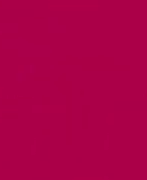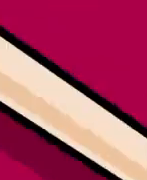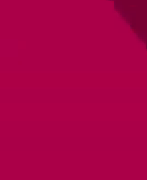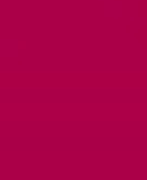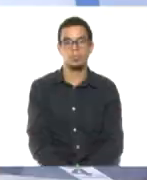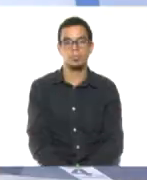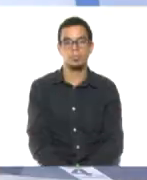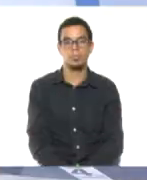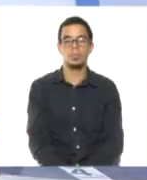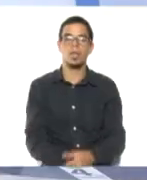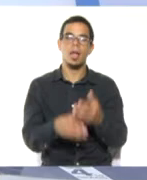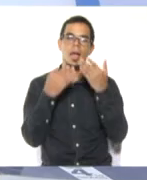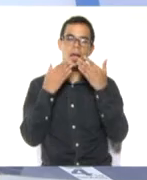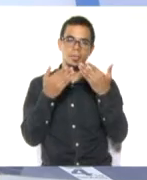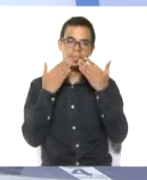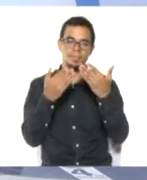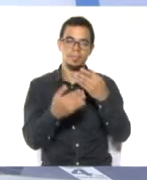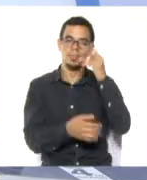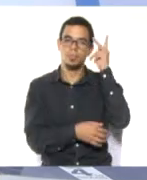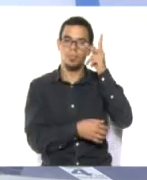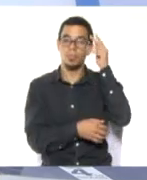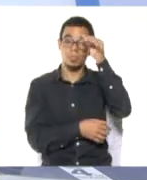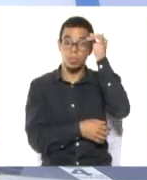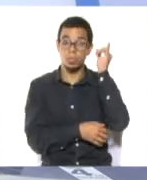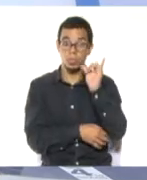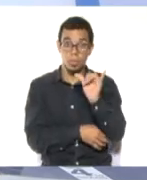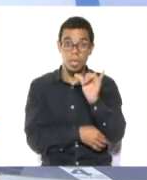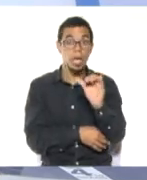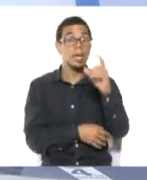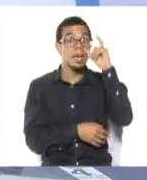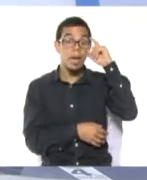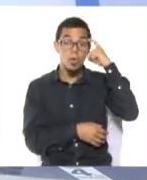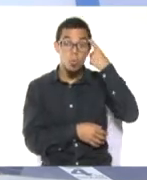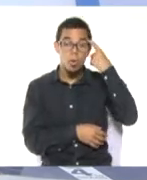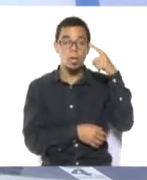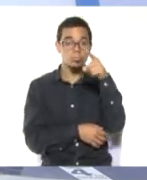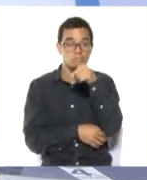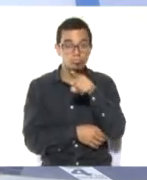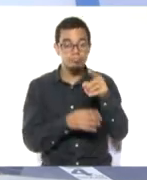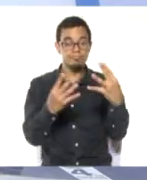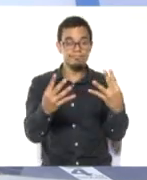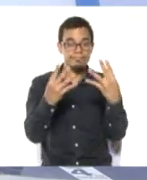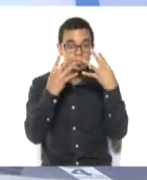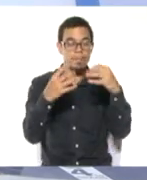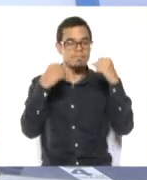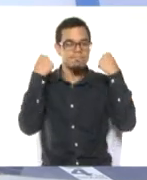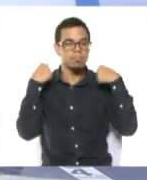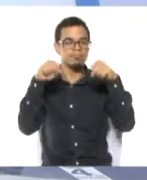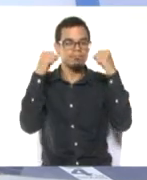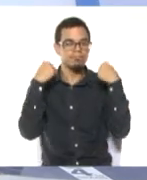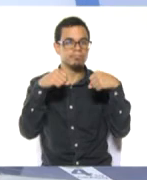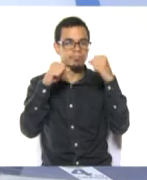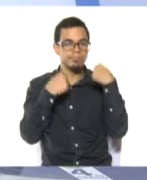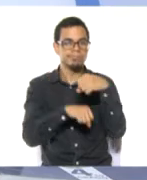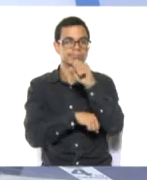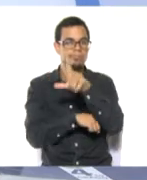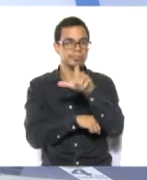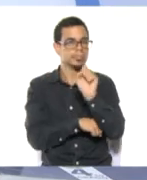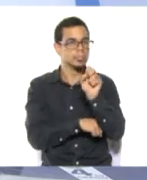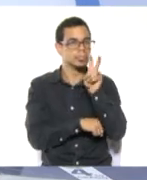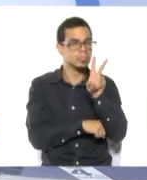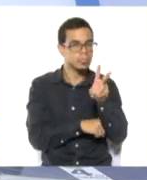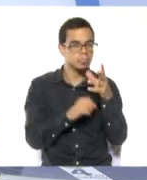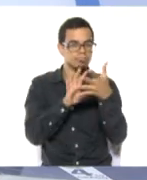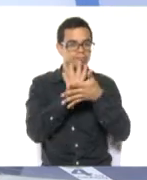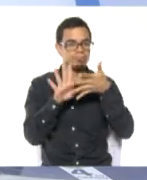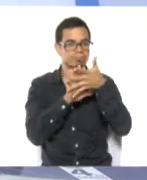Muchísimas gracias profesora Yolivell. Recuerden siempre practicar en casa cada una de las señas para que puedan así apropiarse de ellas. El